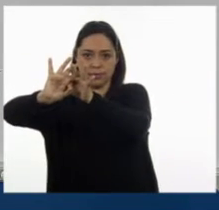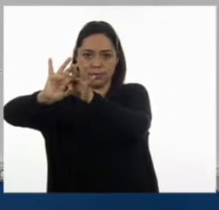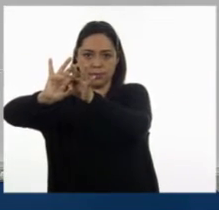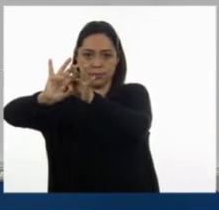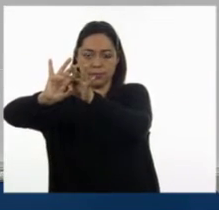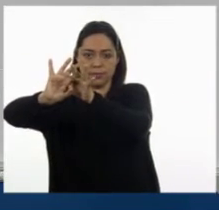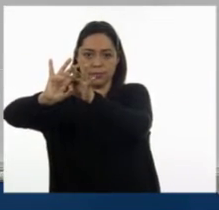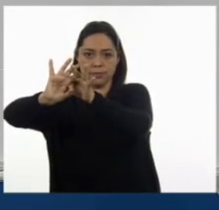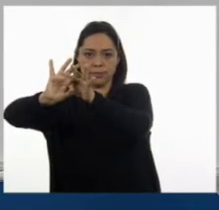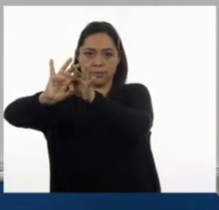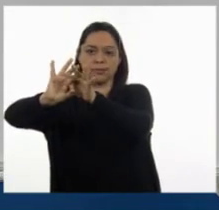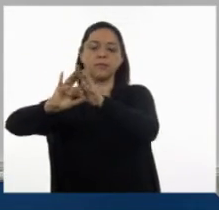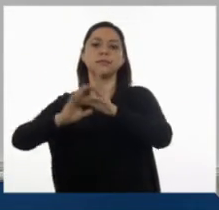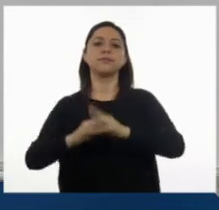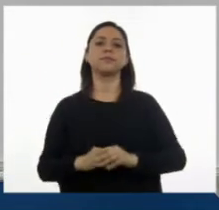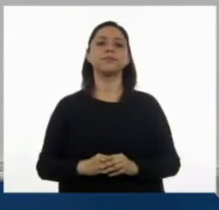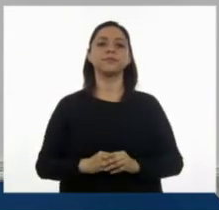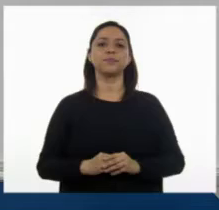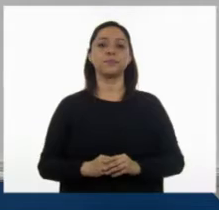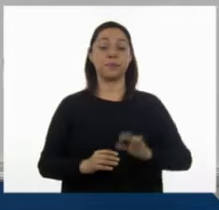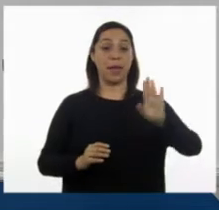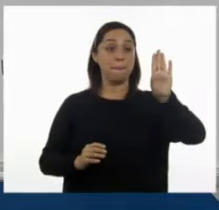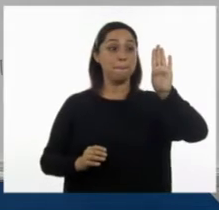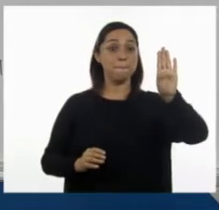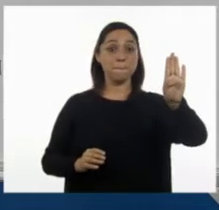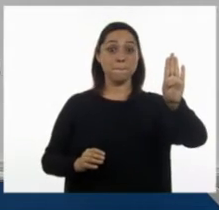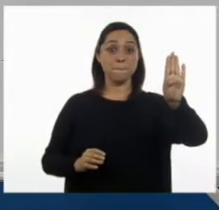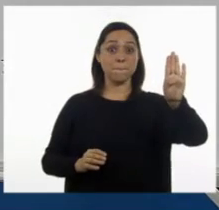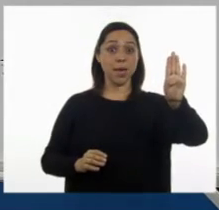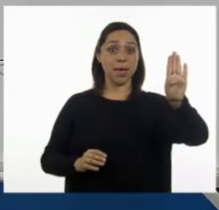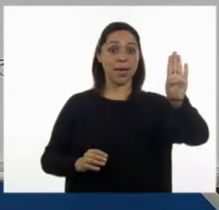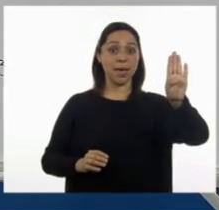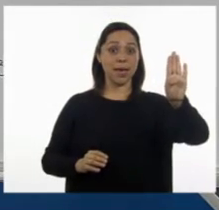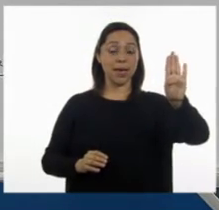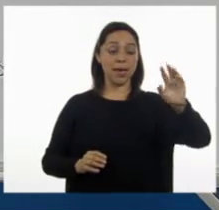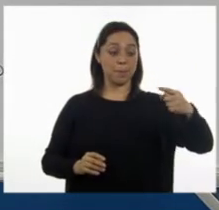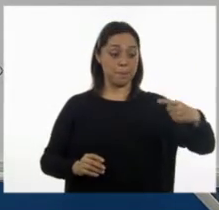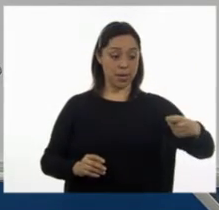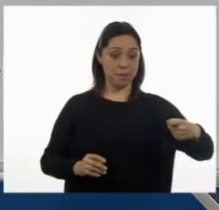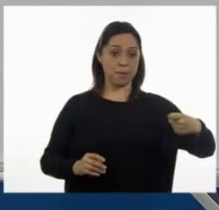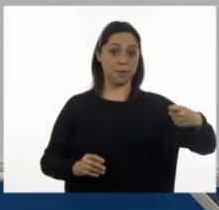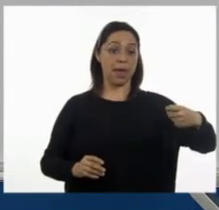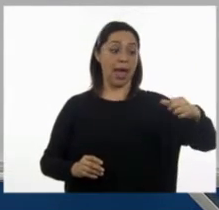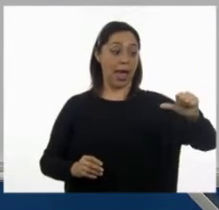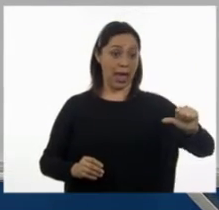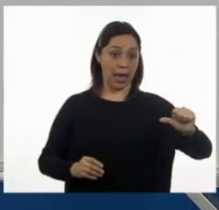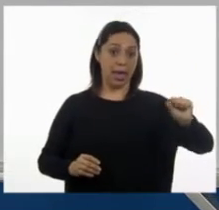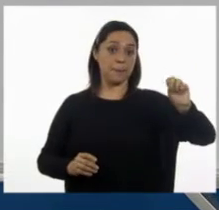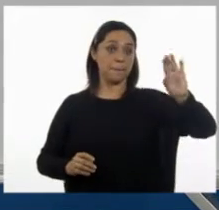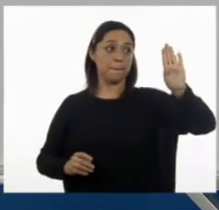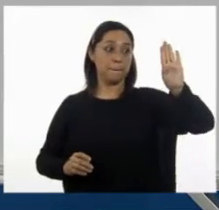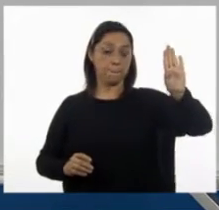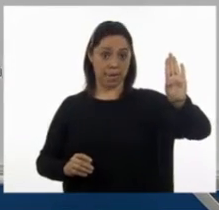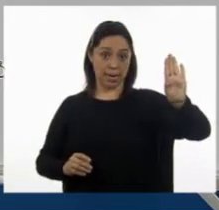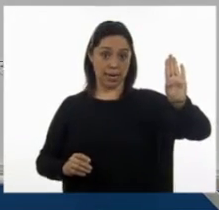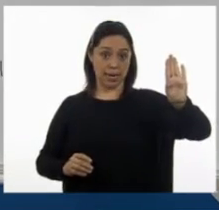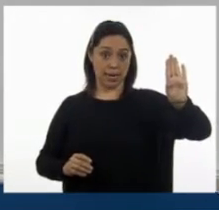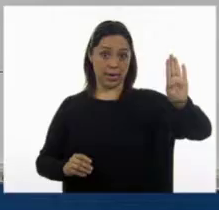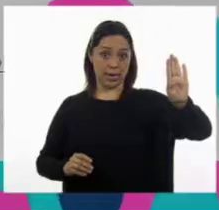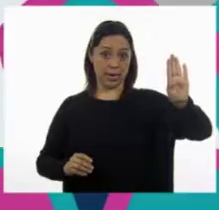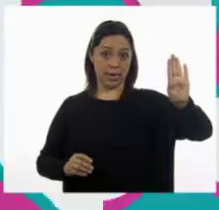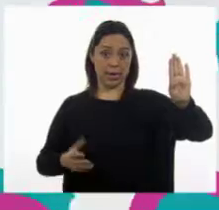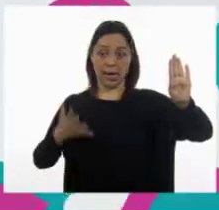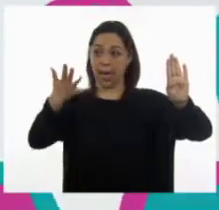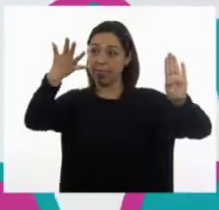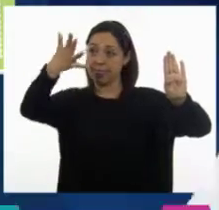es en la letra B y en la décima. Aquí estaría, le voy a poner como una D de Daniel.